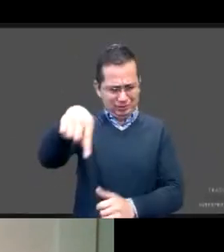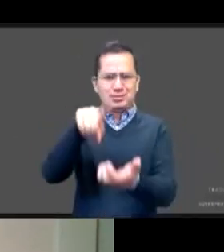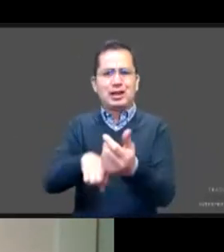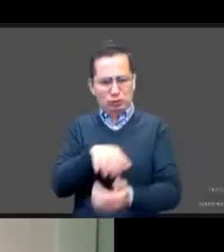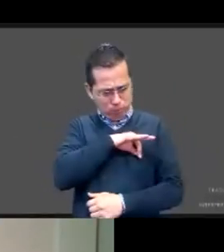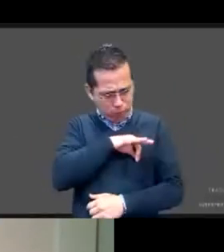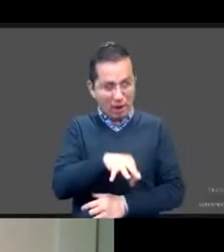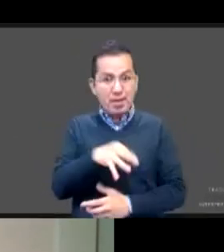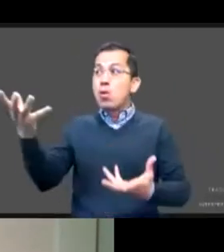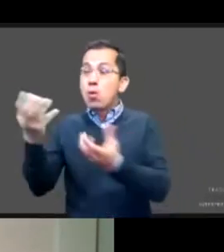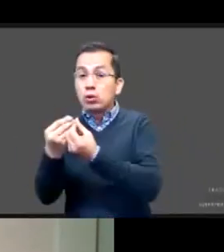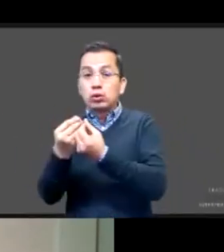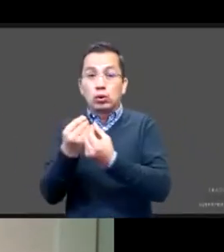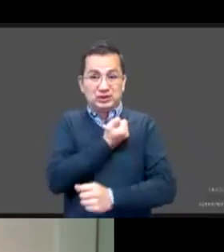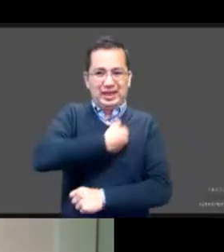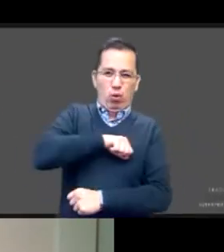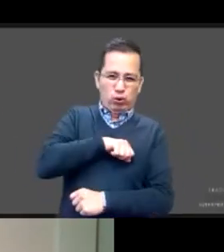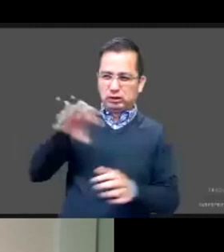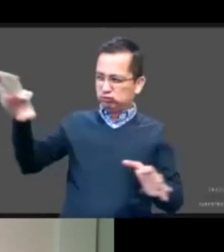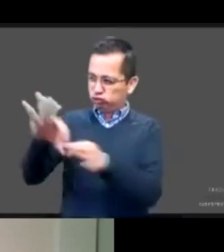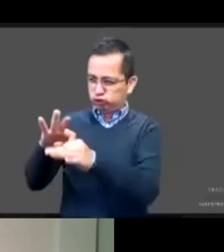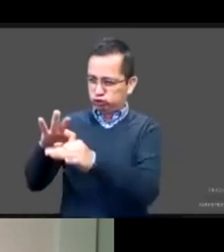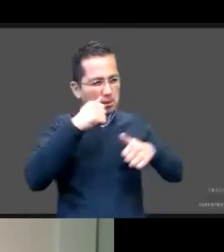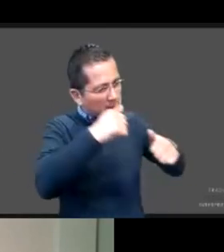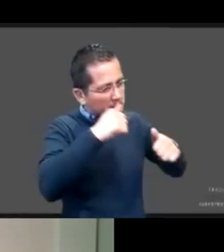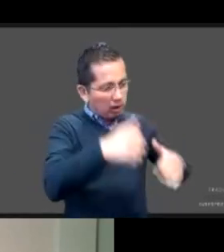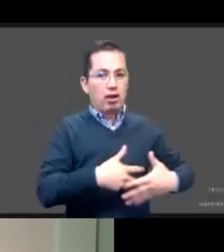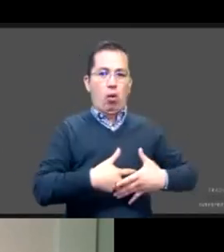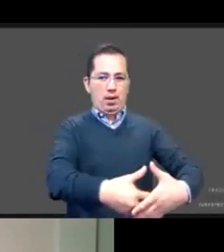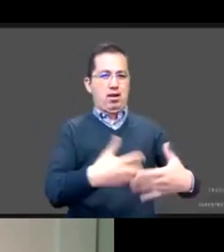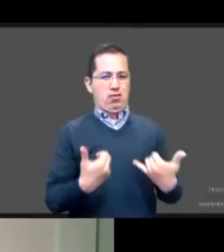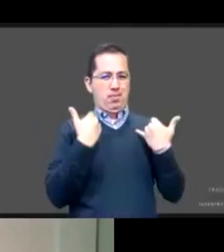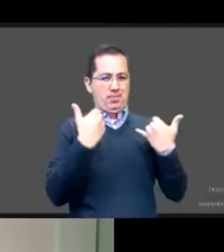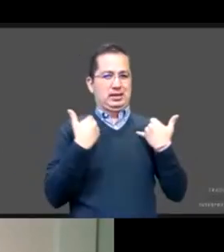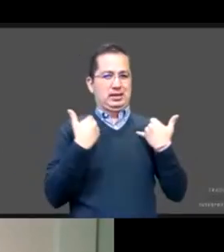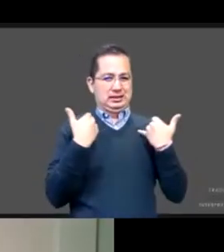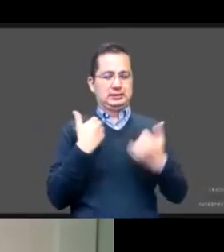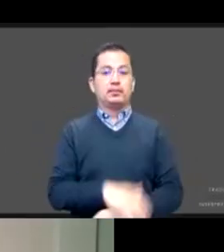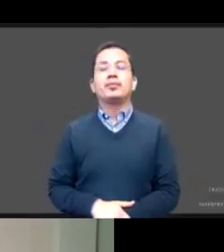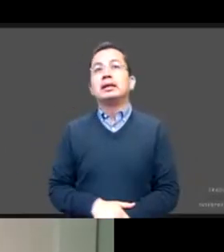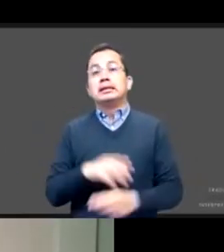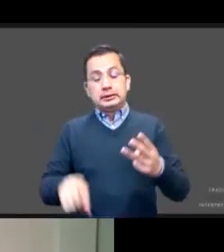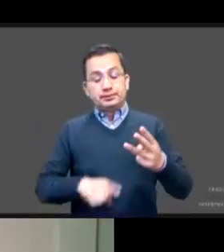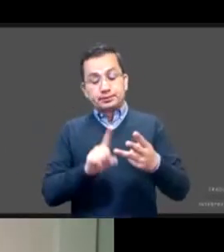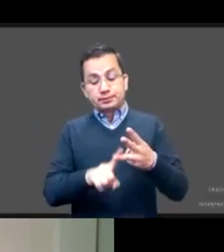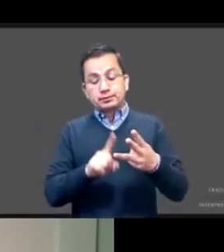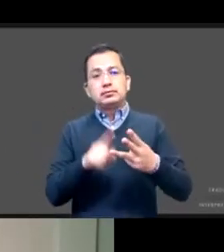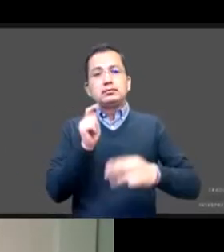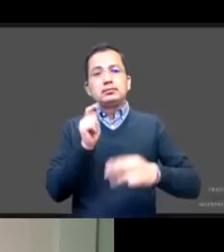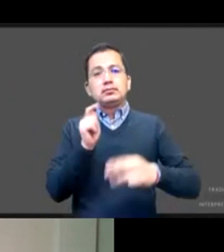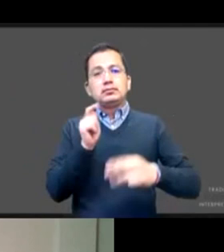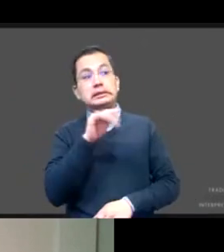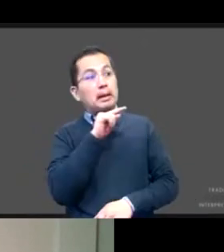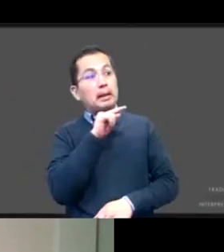del embarazo adolescente. Un tercer fenómeno es que entendamos que el embarazo adolescente, aquel que ya se presentó, aquel